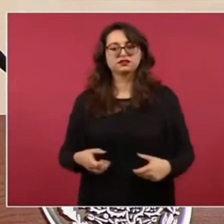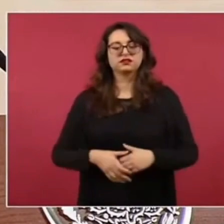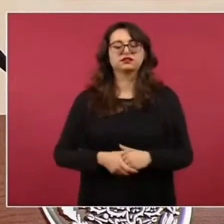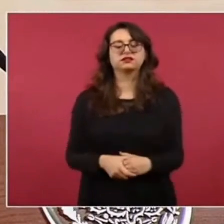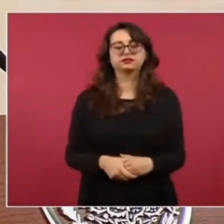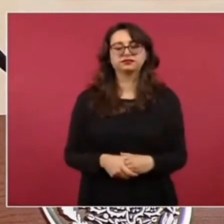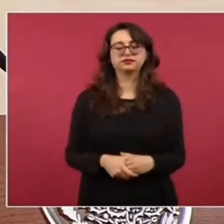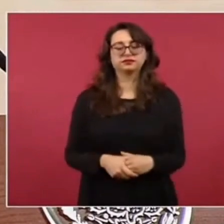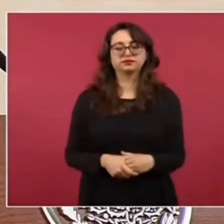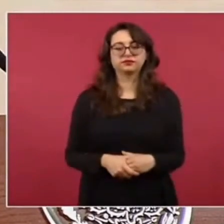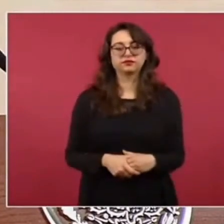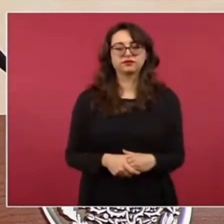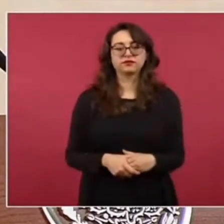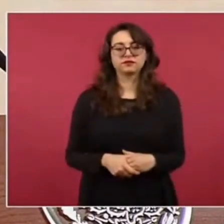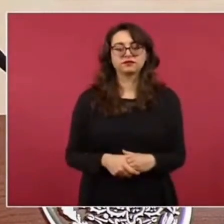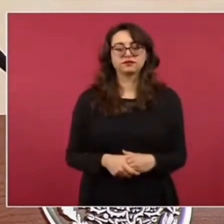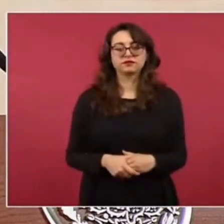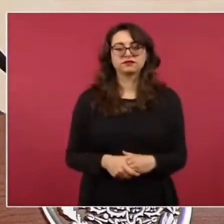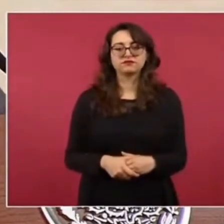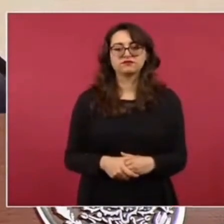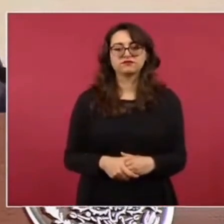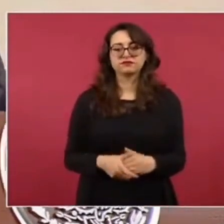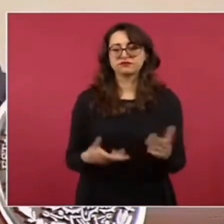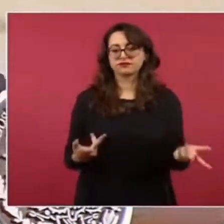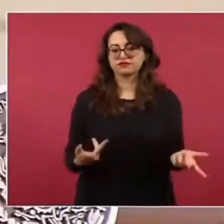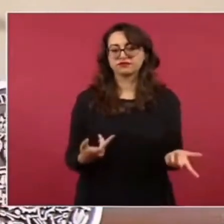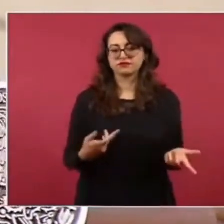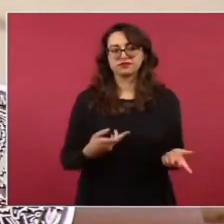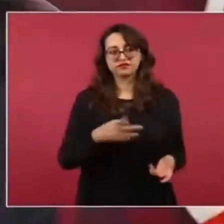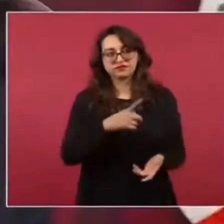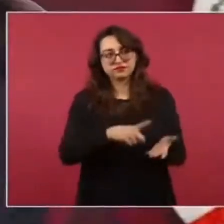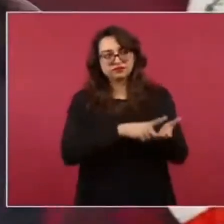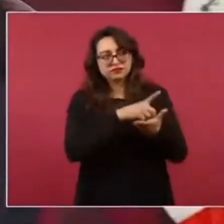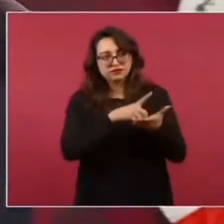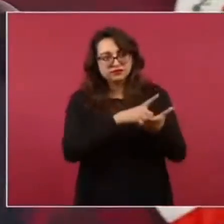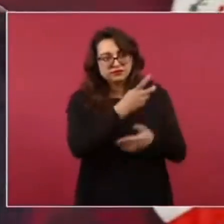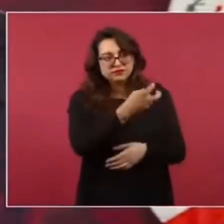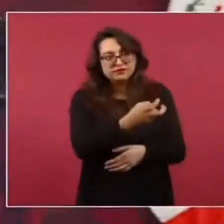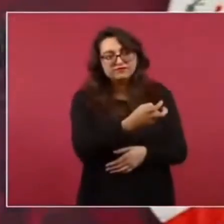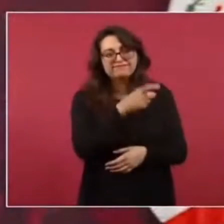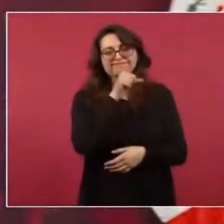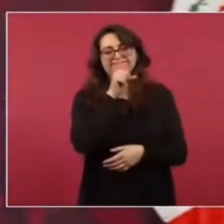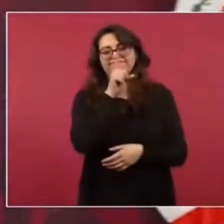Y no se daba a conocer la otra cara de la moneda.